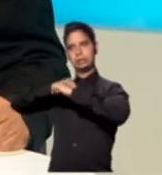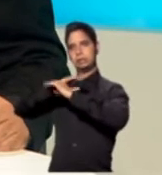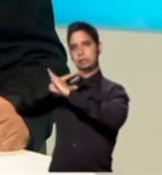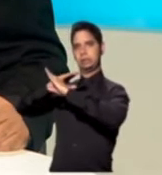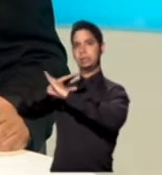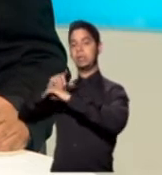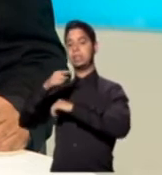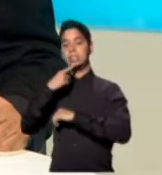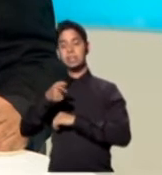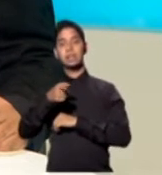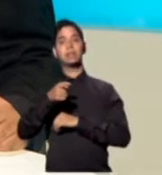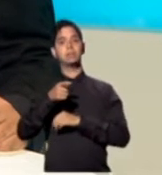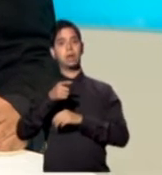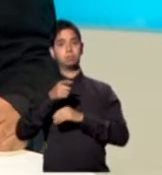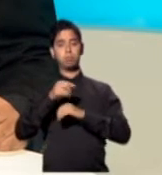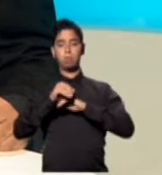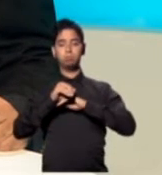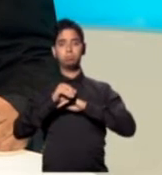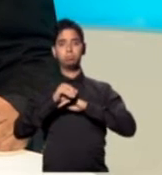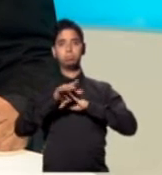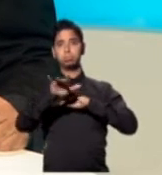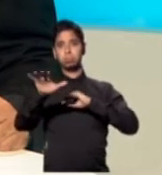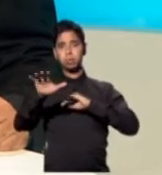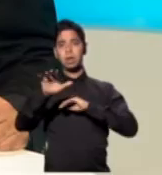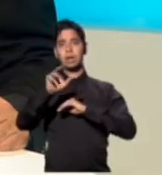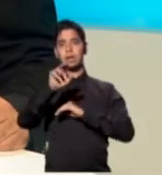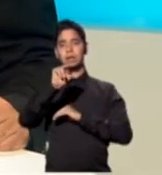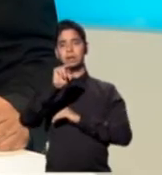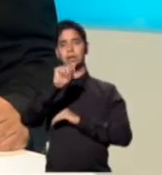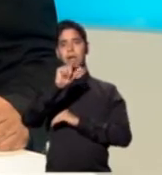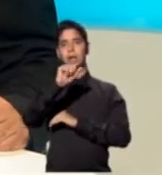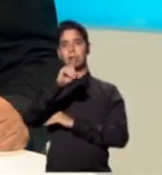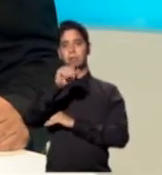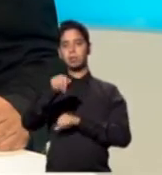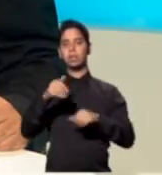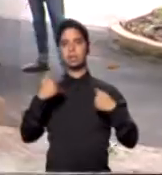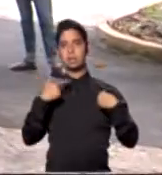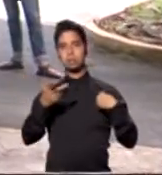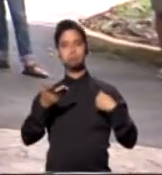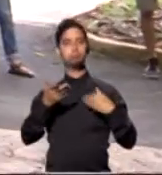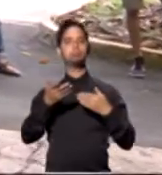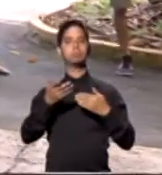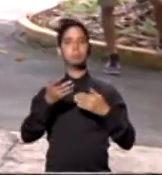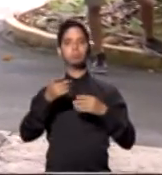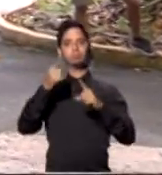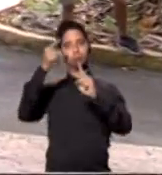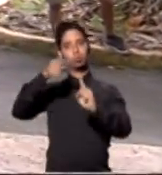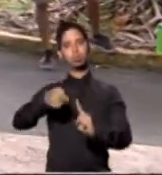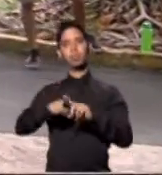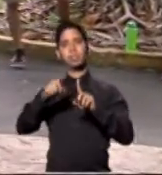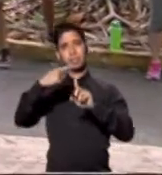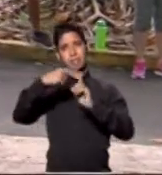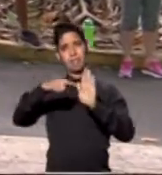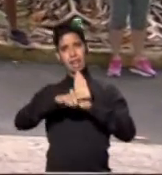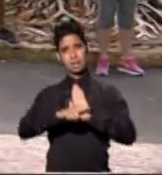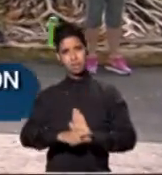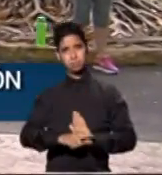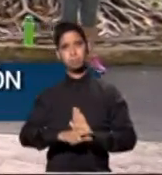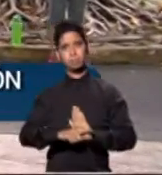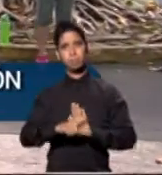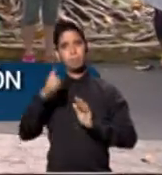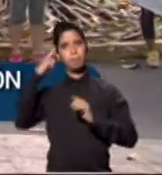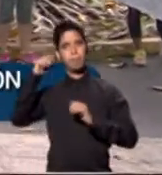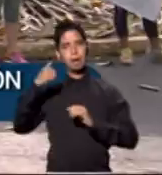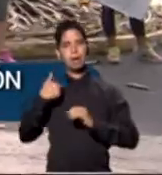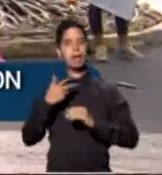sustancia podría tener consecuencias negativas para la población y la agricultura. Este grupo de ciudadanos llegó hasta aquí para